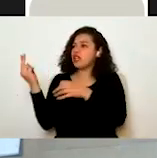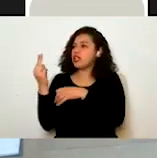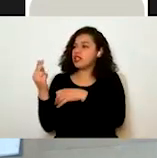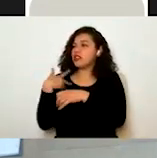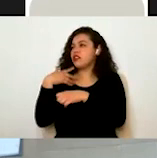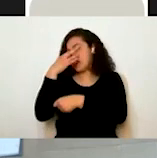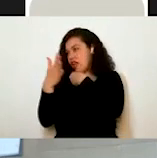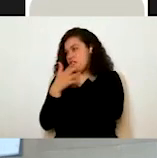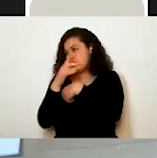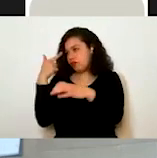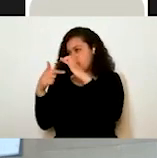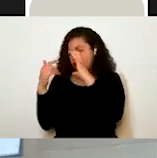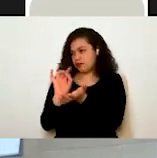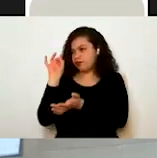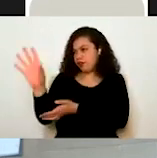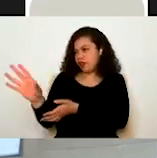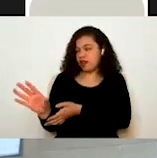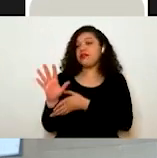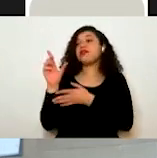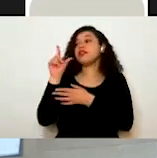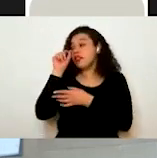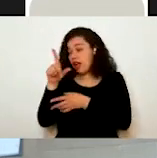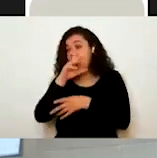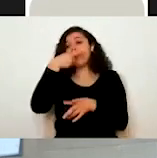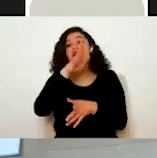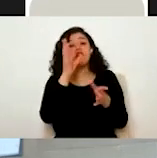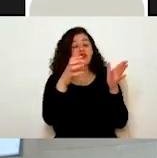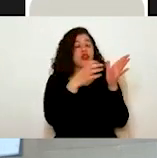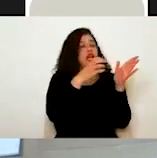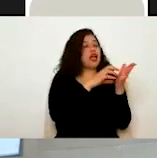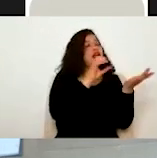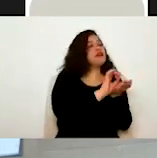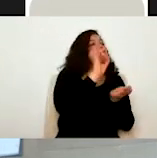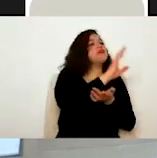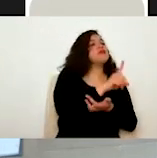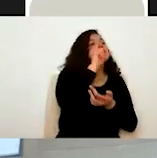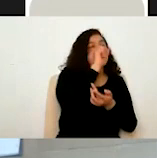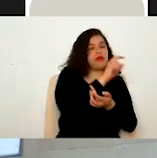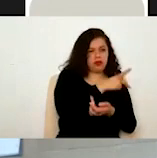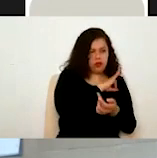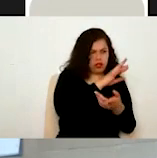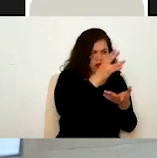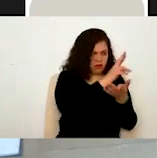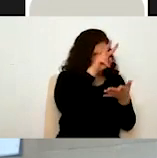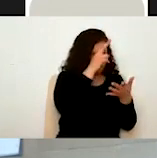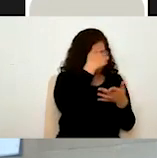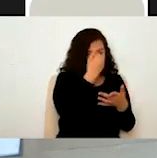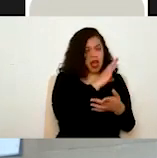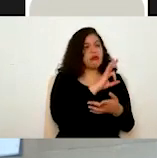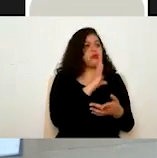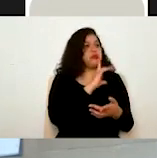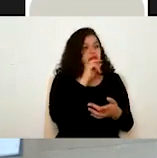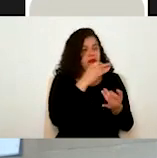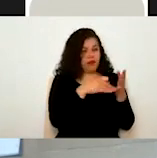requerimiento, pero aparte en su buzón también siempre van a poder consultar que tienen ese requerimiento, ¿no? Y bueno, también van a